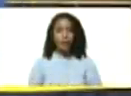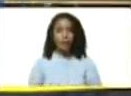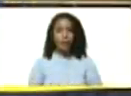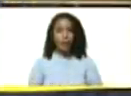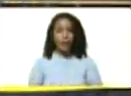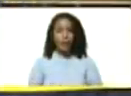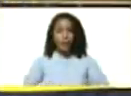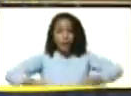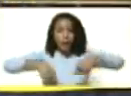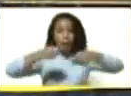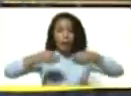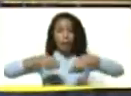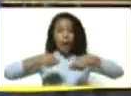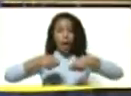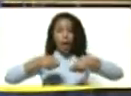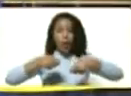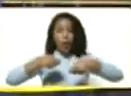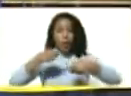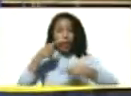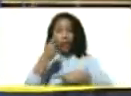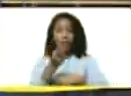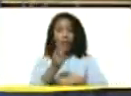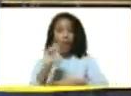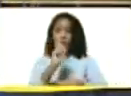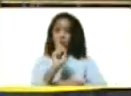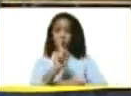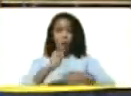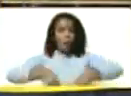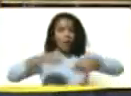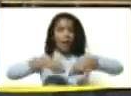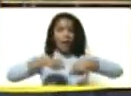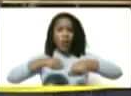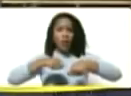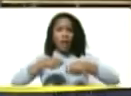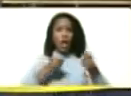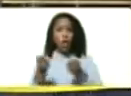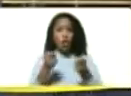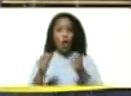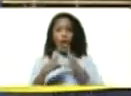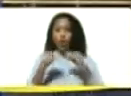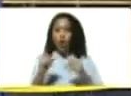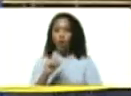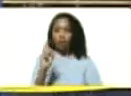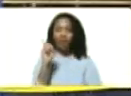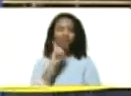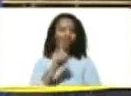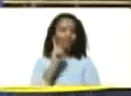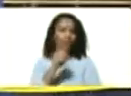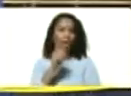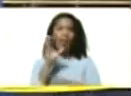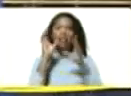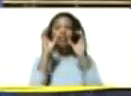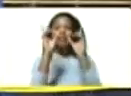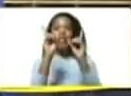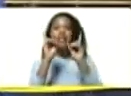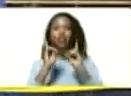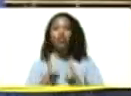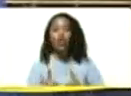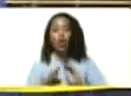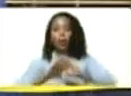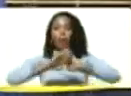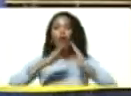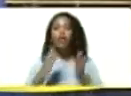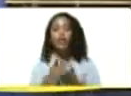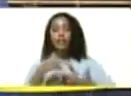que el mercado debe regular todo. No es es lo que decían. No es el mercado que regula todo. Es mentira. Son las decisiones geopolíticas.